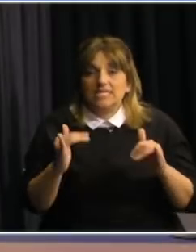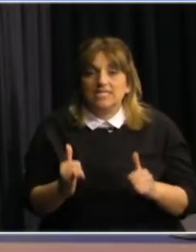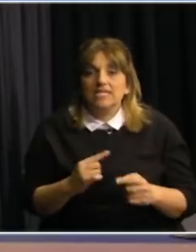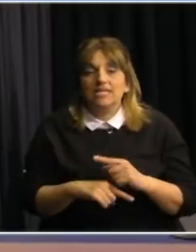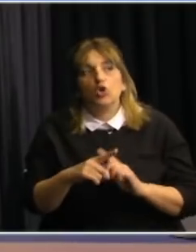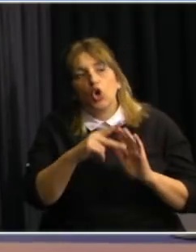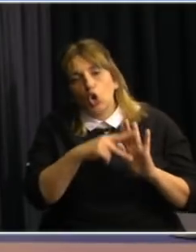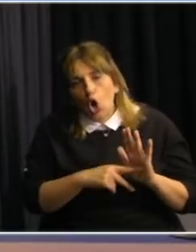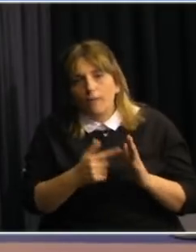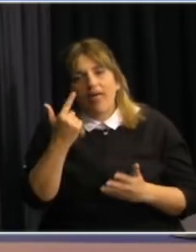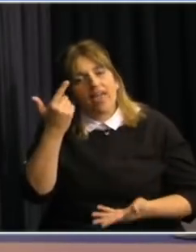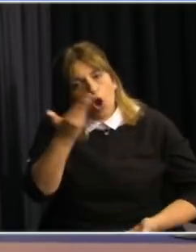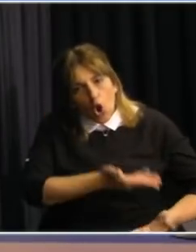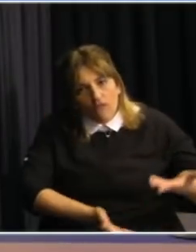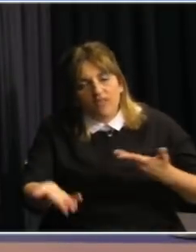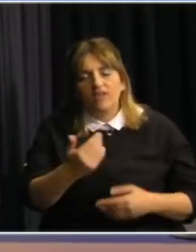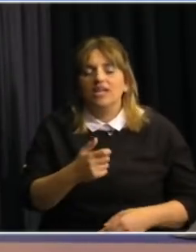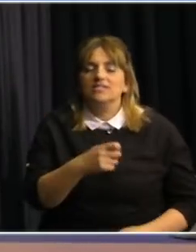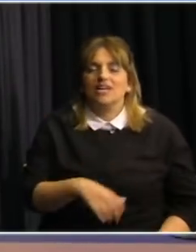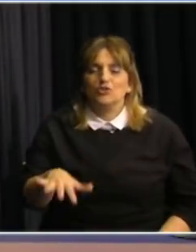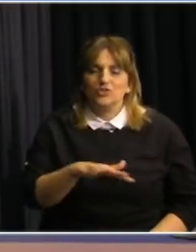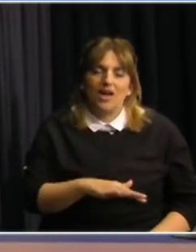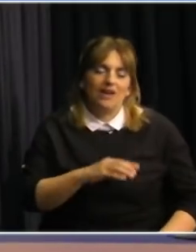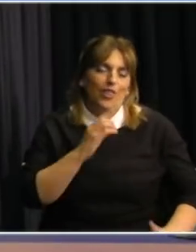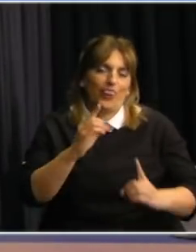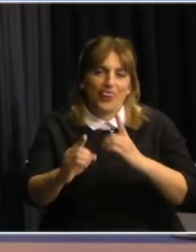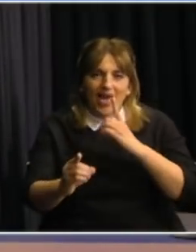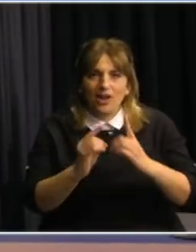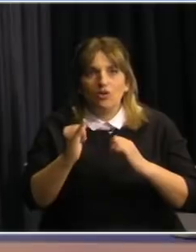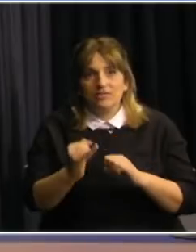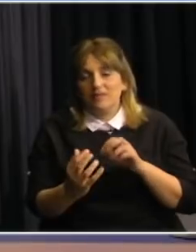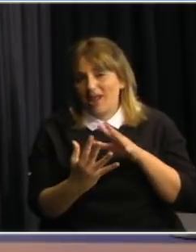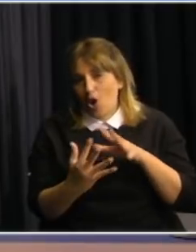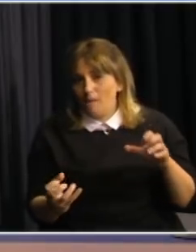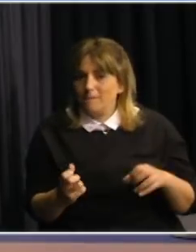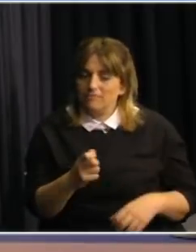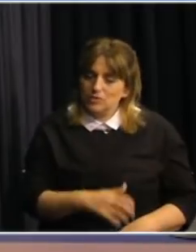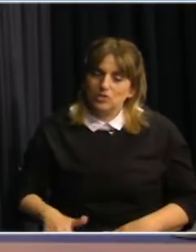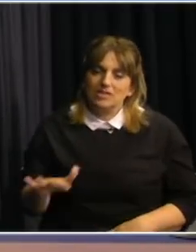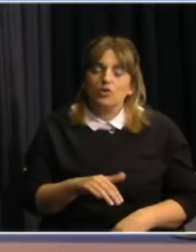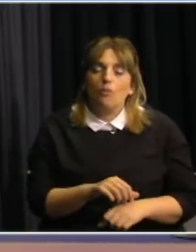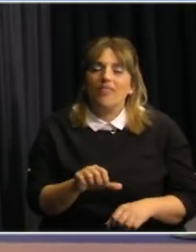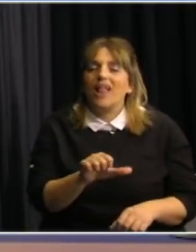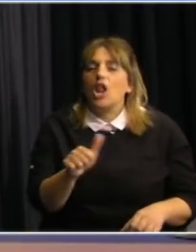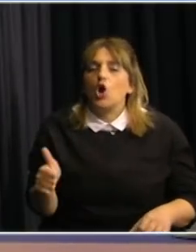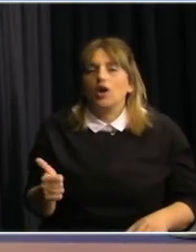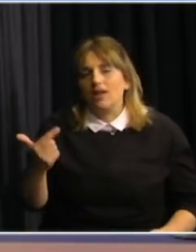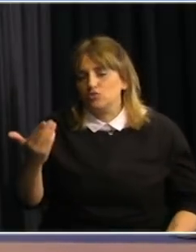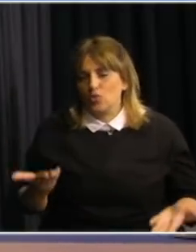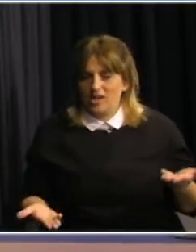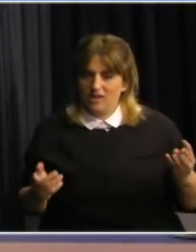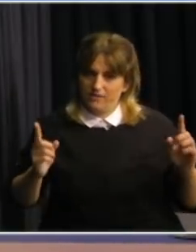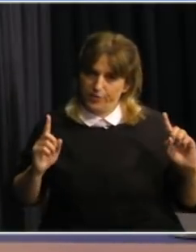con normas de convivencia social y mucho diálogo y con mucho entendimiento de parte de la población es donde se va a lograr el equilibrio exacto